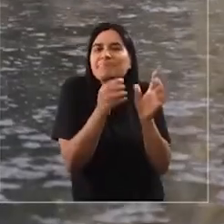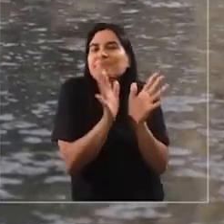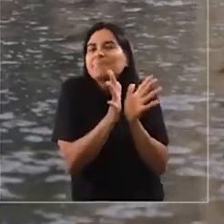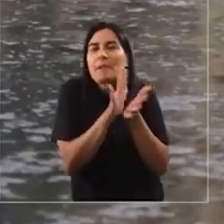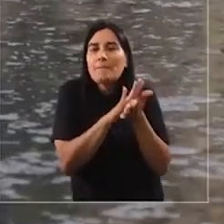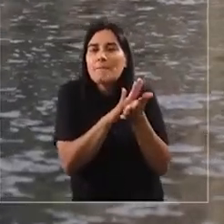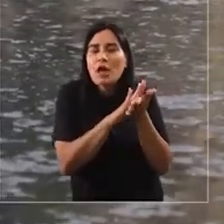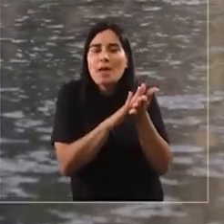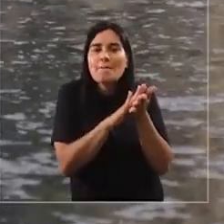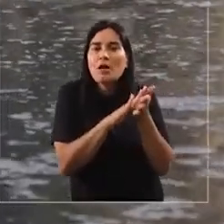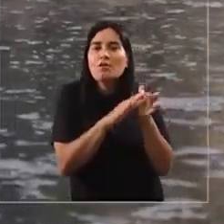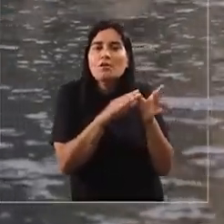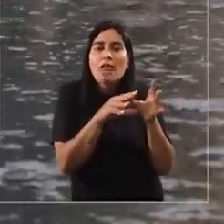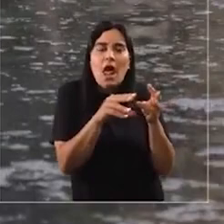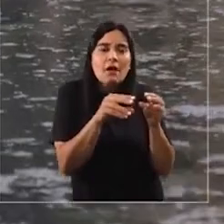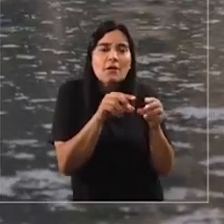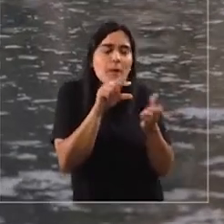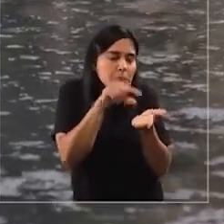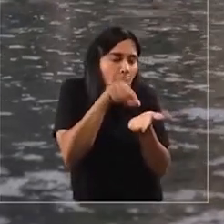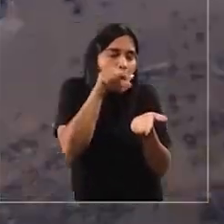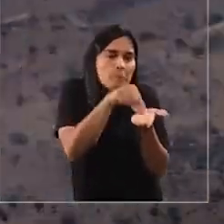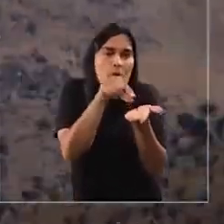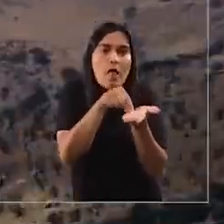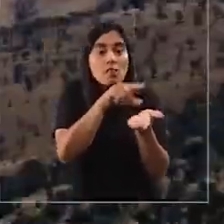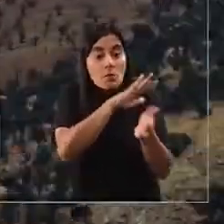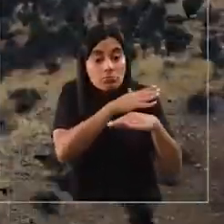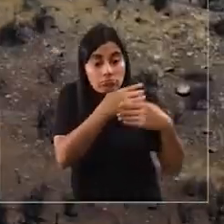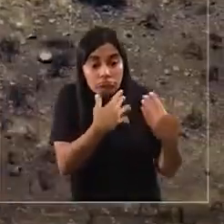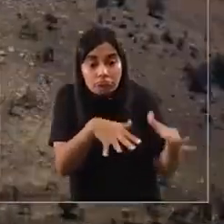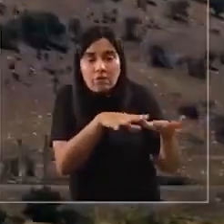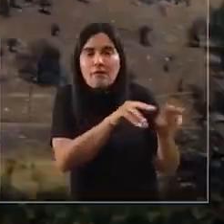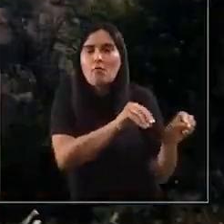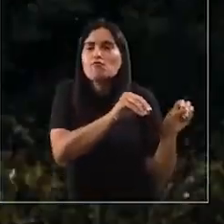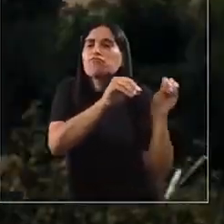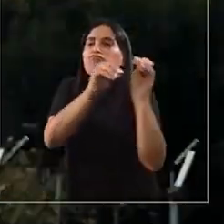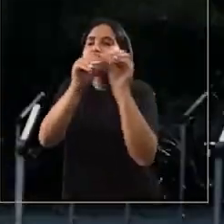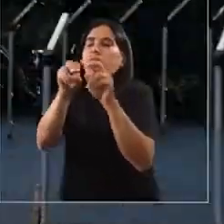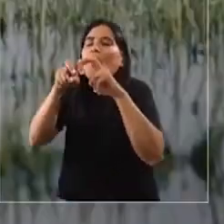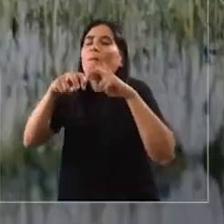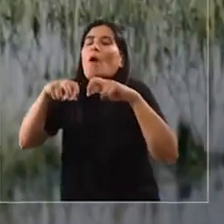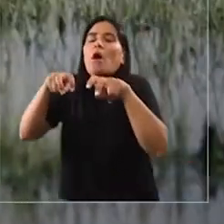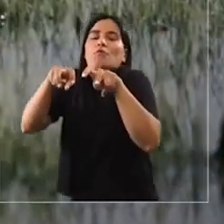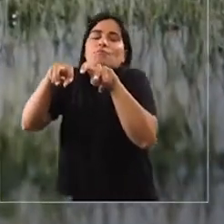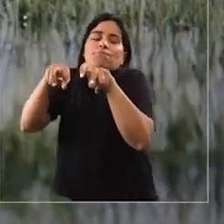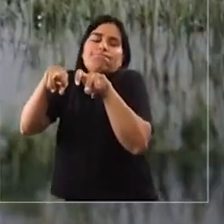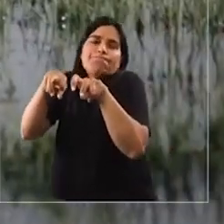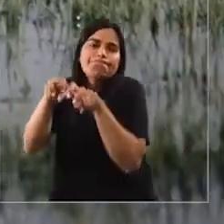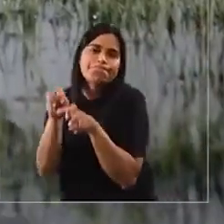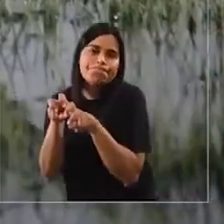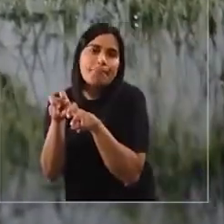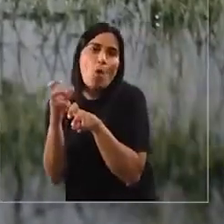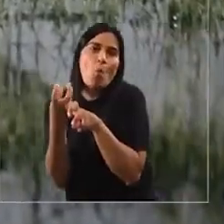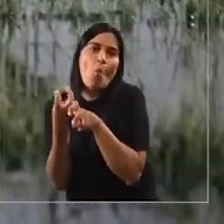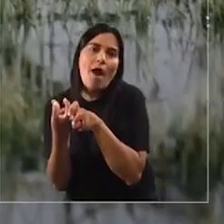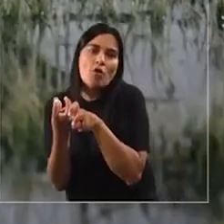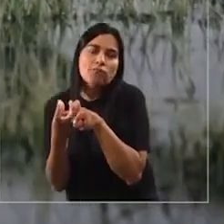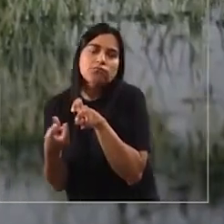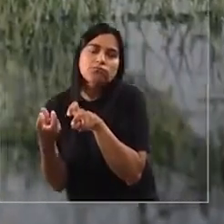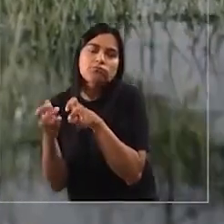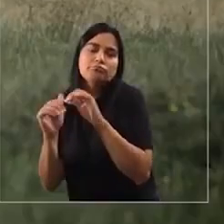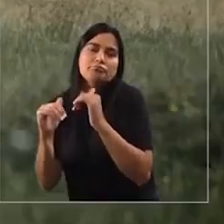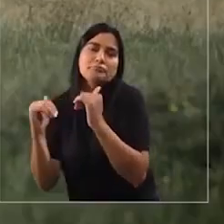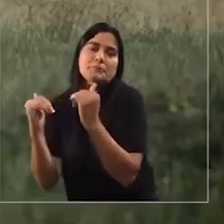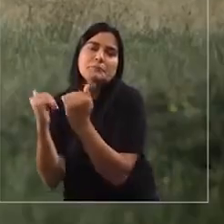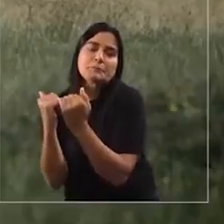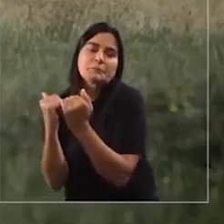determinado tipo de alimento y podían emigrar a otro lugar a empollar. Y por lo tanto se empezó a